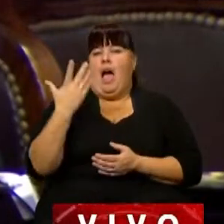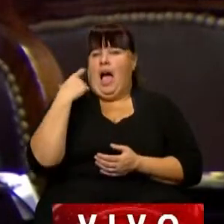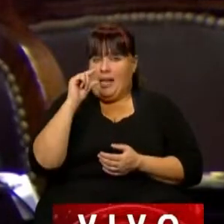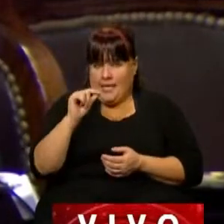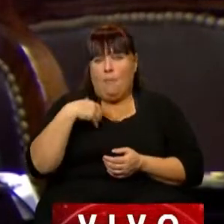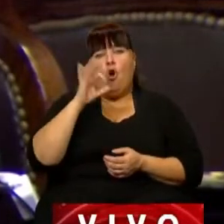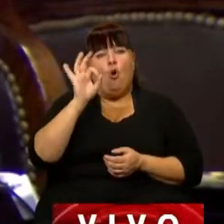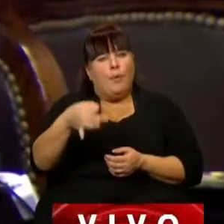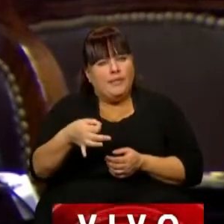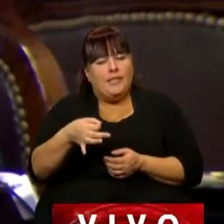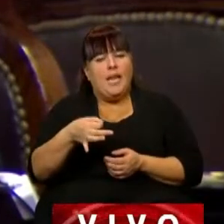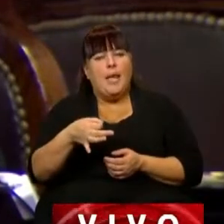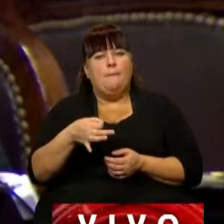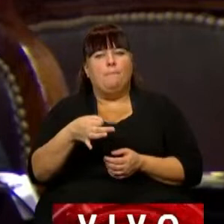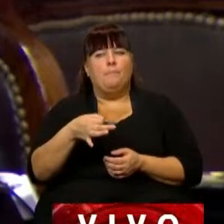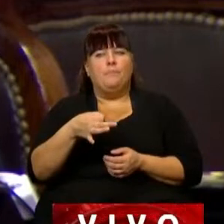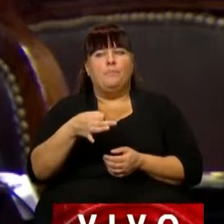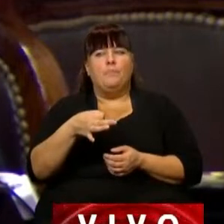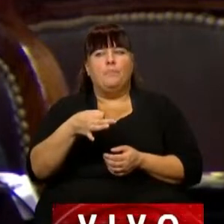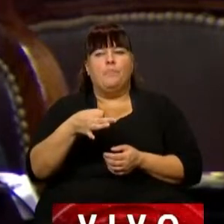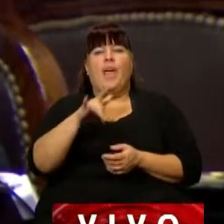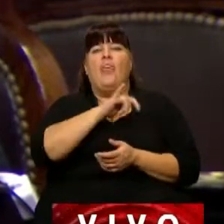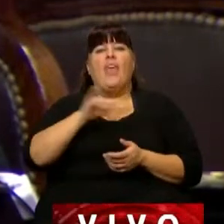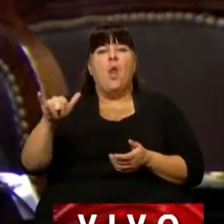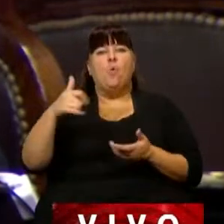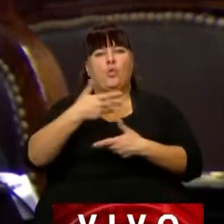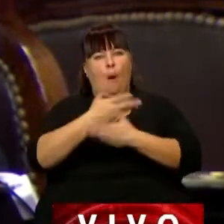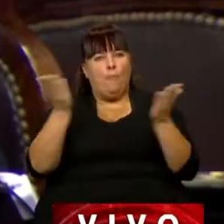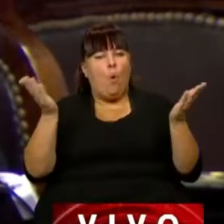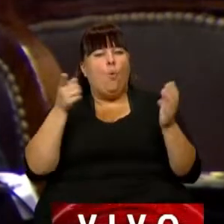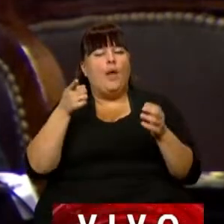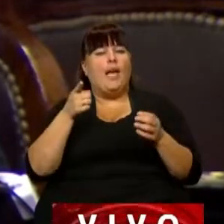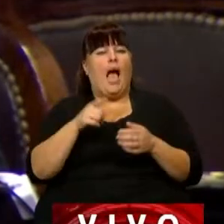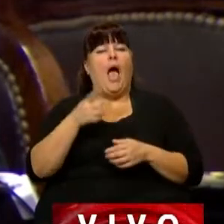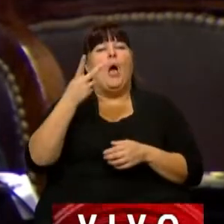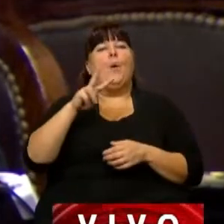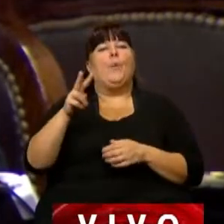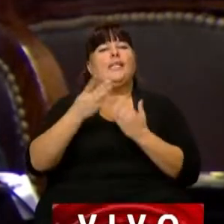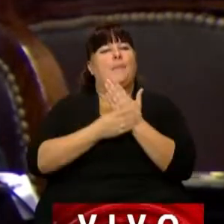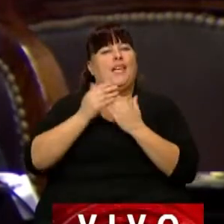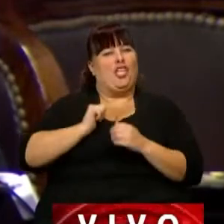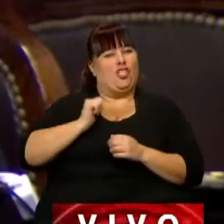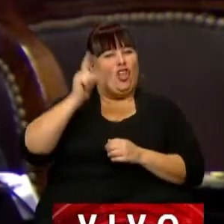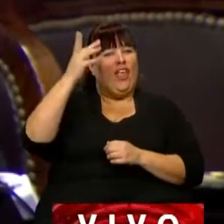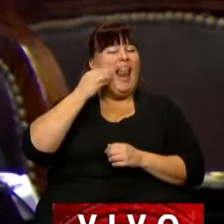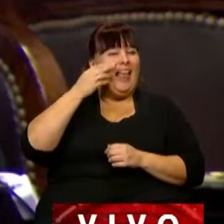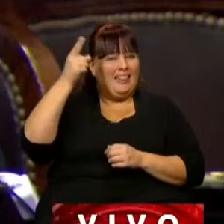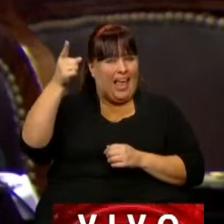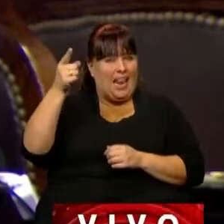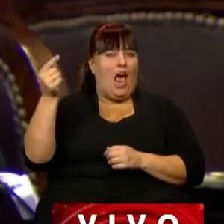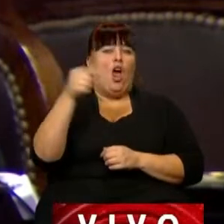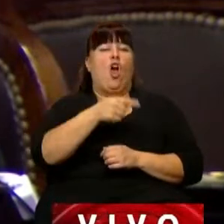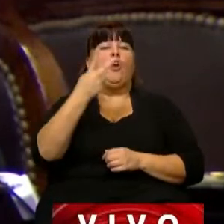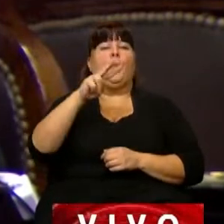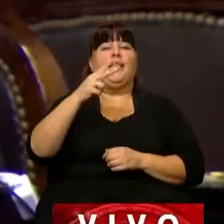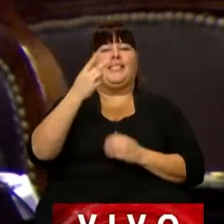pocos días nos enteramos de una denuncia pública que hace el vicecanciller británico, hace